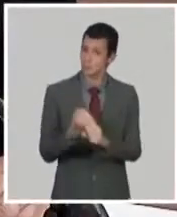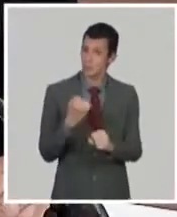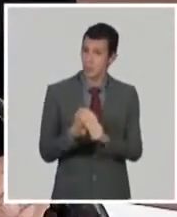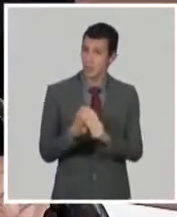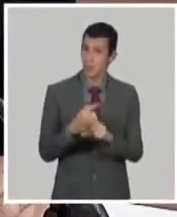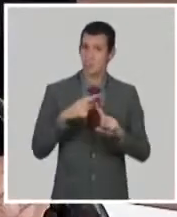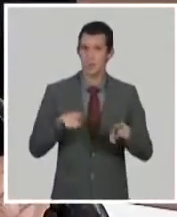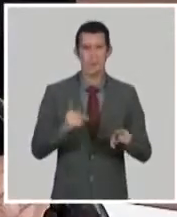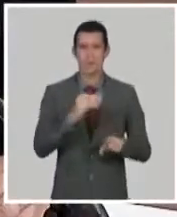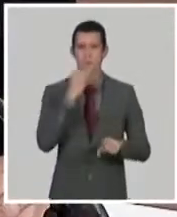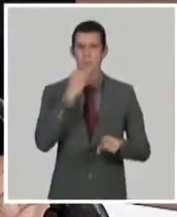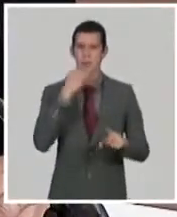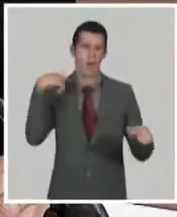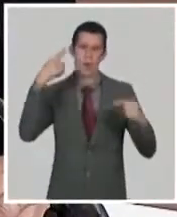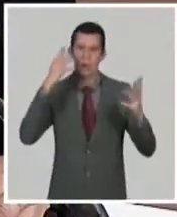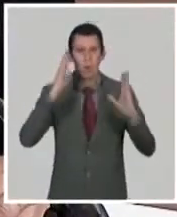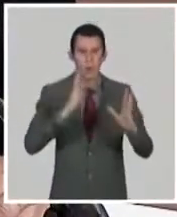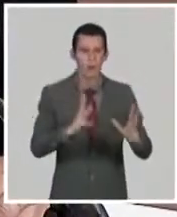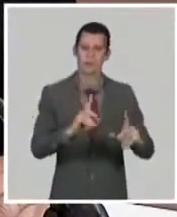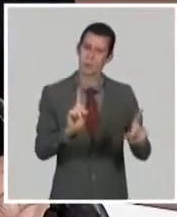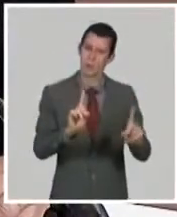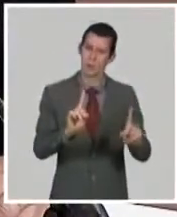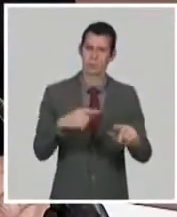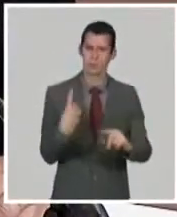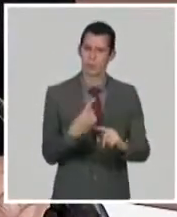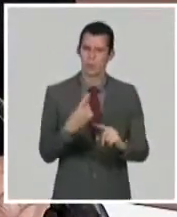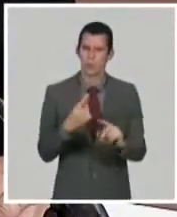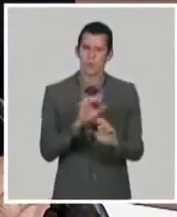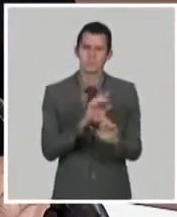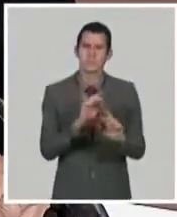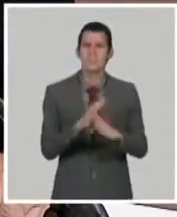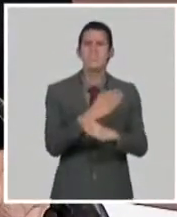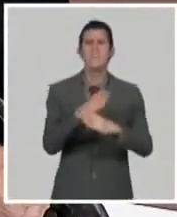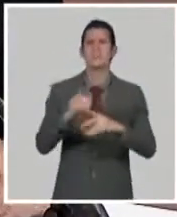Y se está haciendo con muy buenas prácticas clínicas y apegado a las regulaciones.